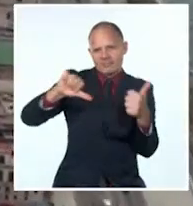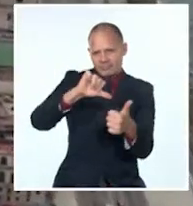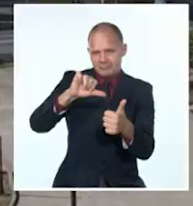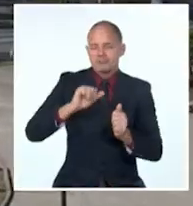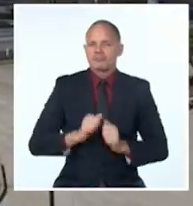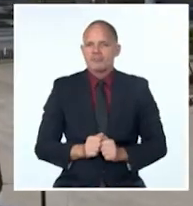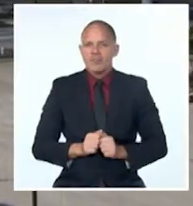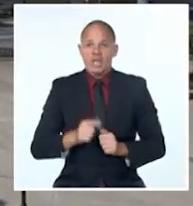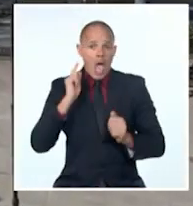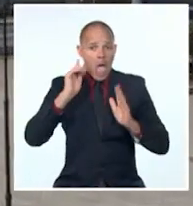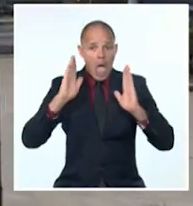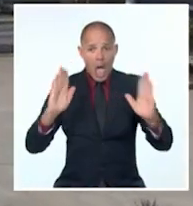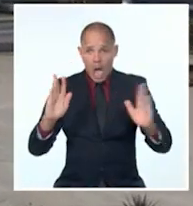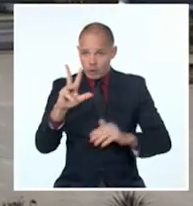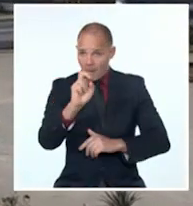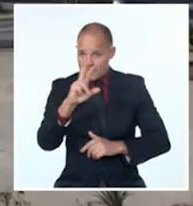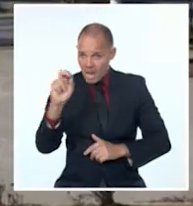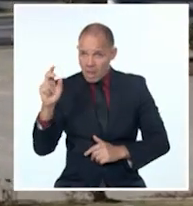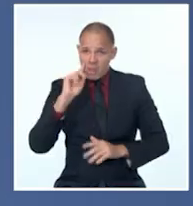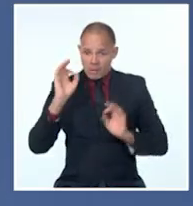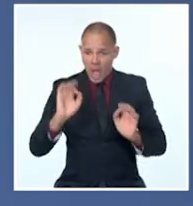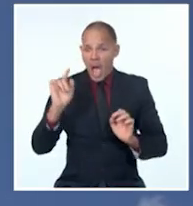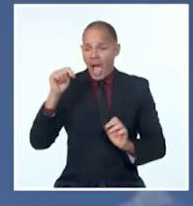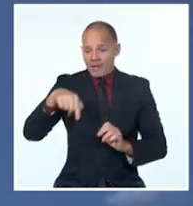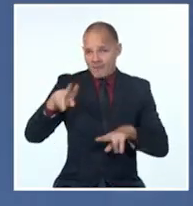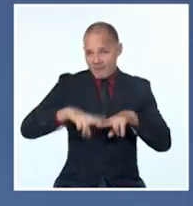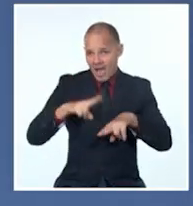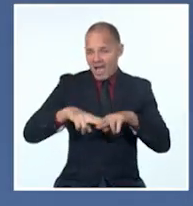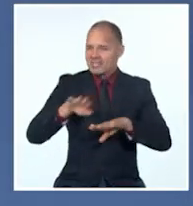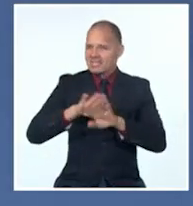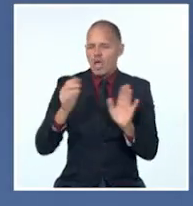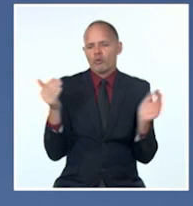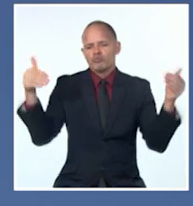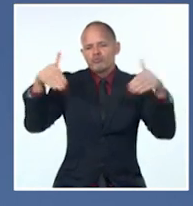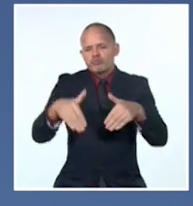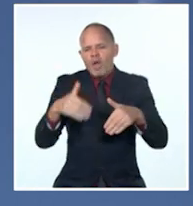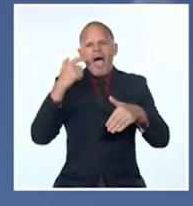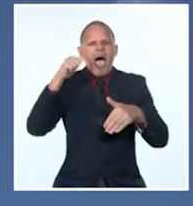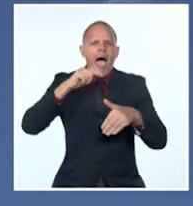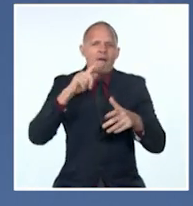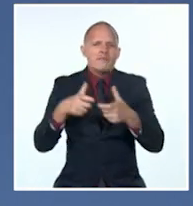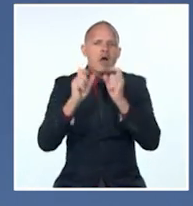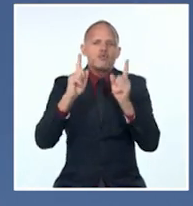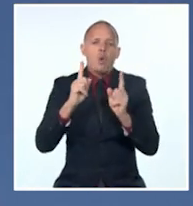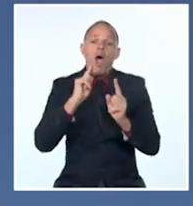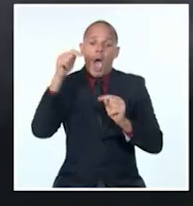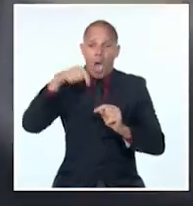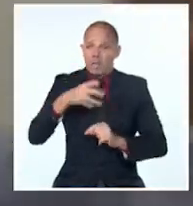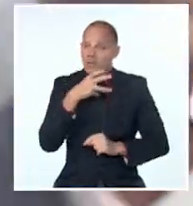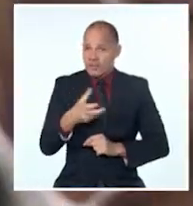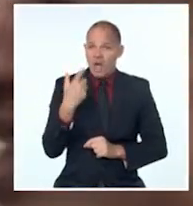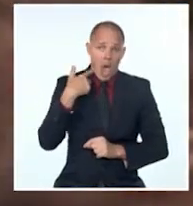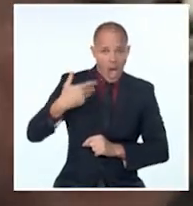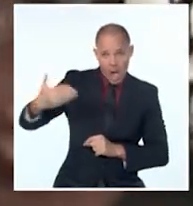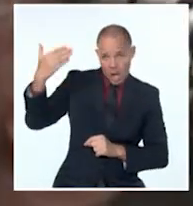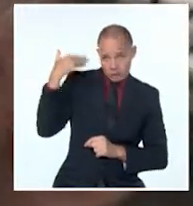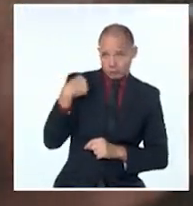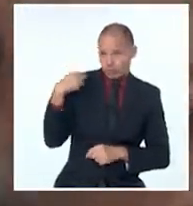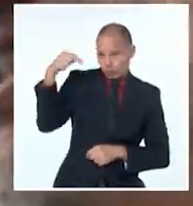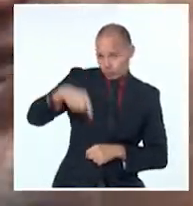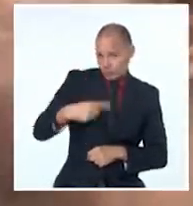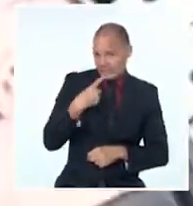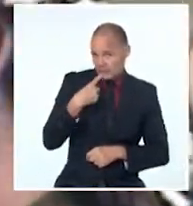2000 se efectuó en La Habana la cumbre sur-sul. Allí, el líder histórico de la Revolución Cubana, Fidel Castro,